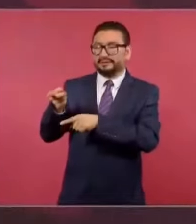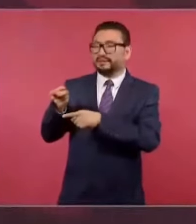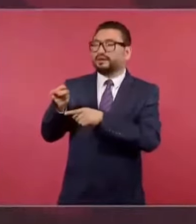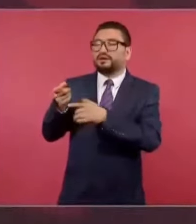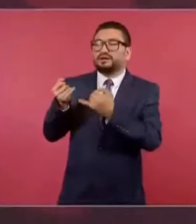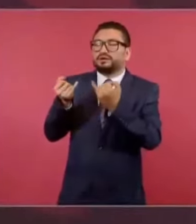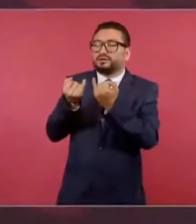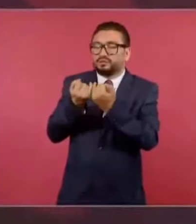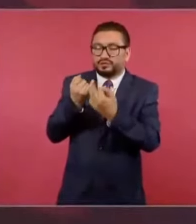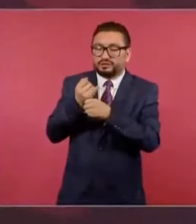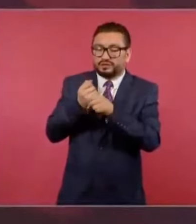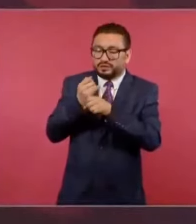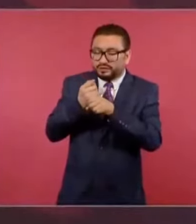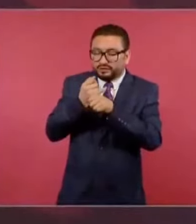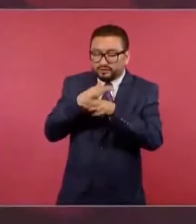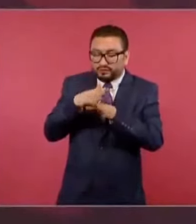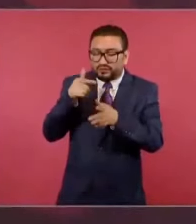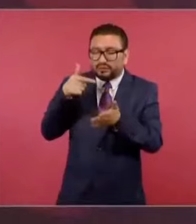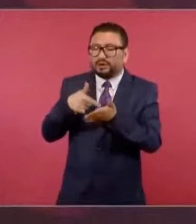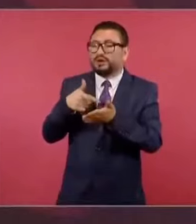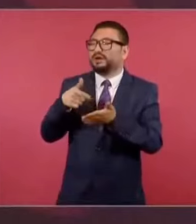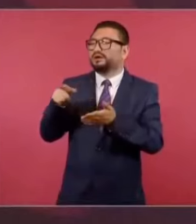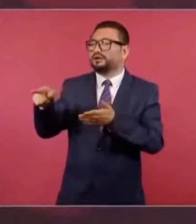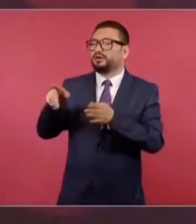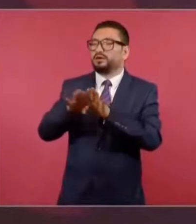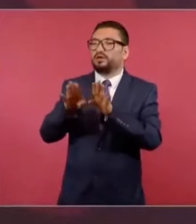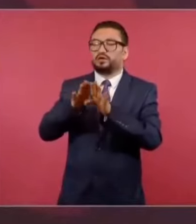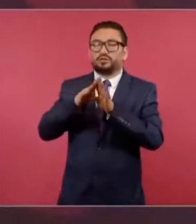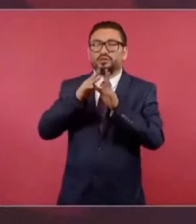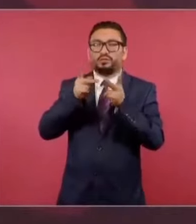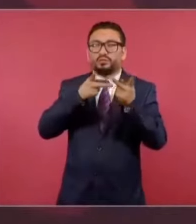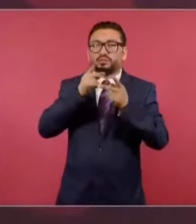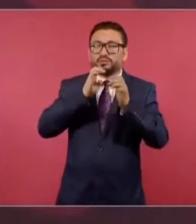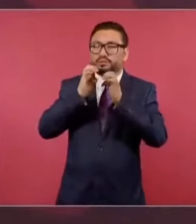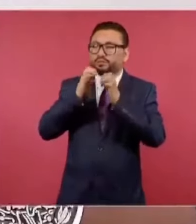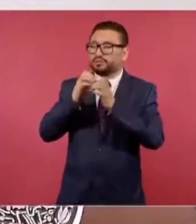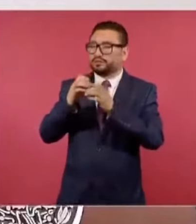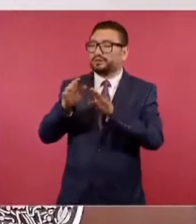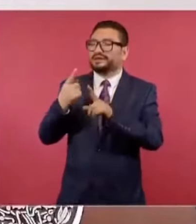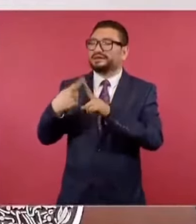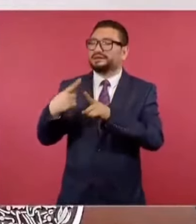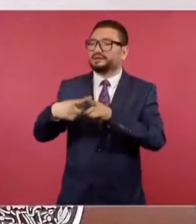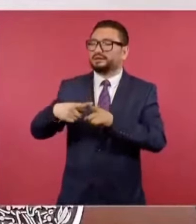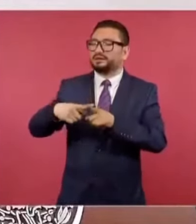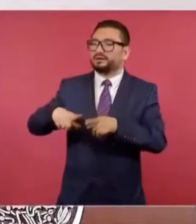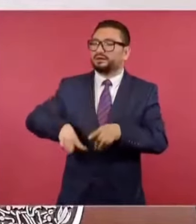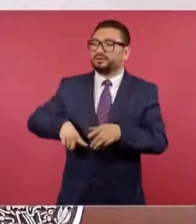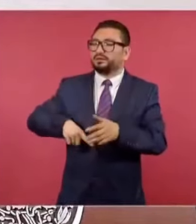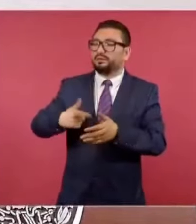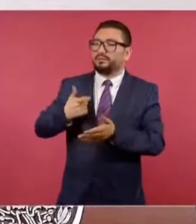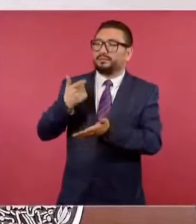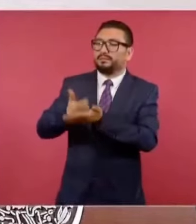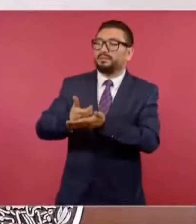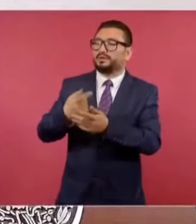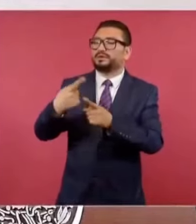Incluso agencias financiadas por el gobierno de Estados Unidos,